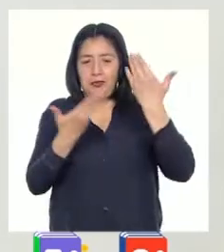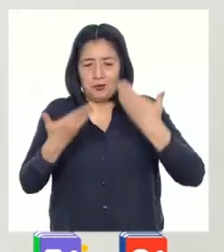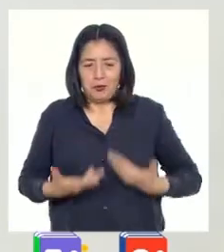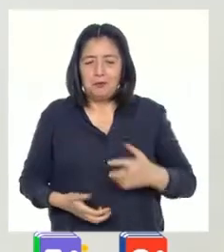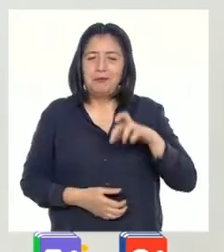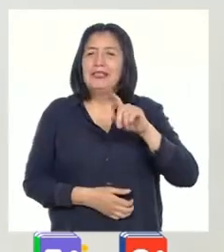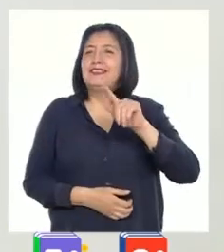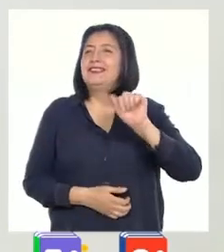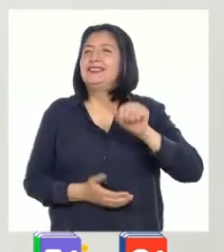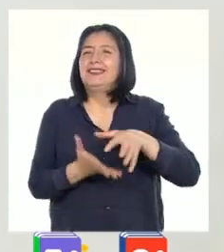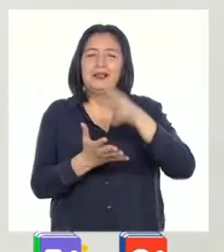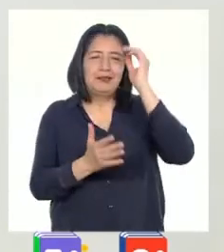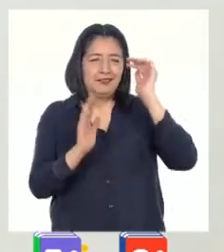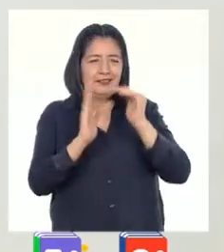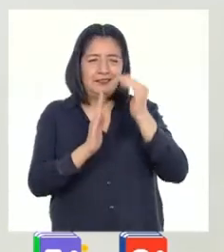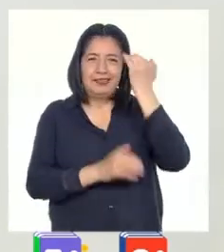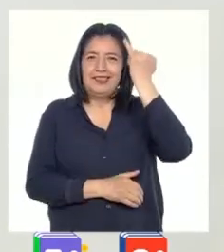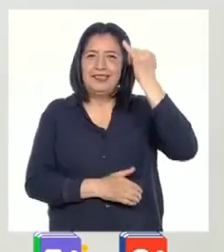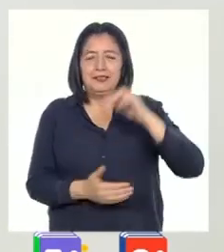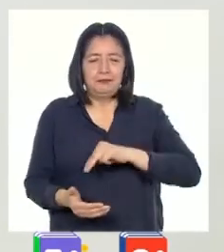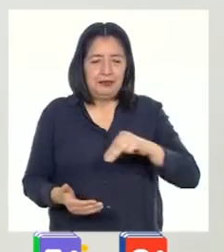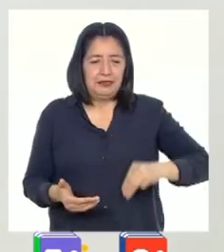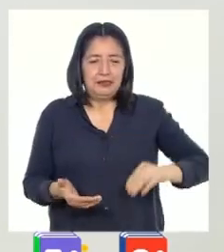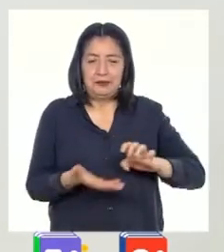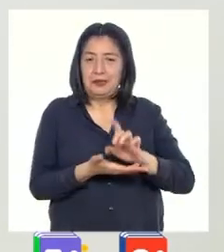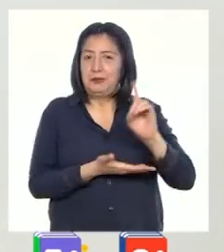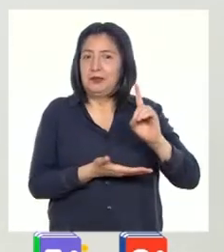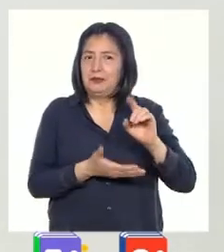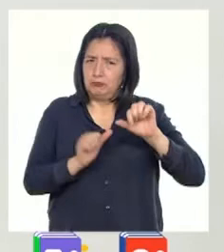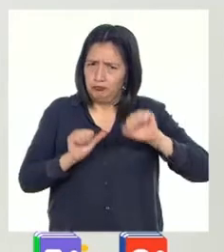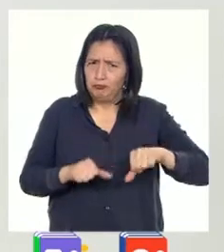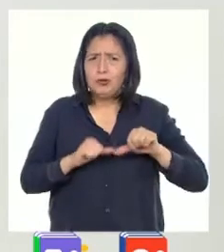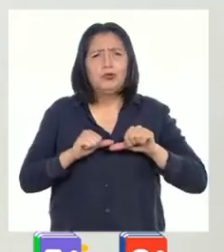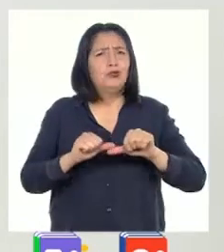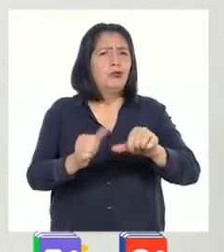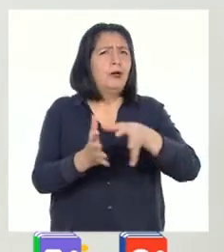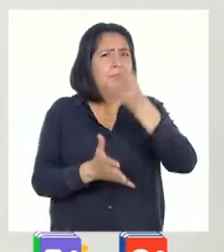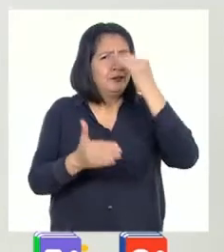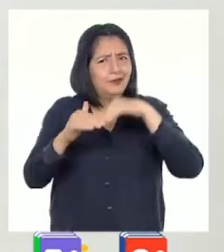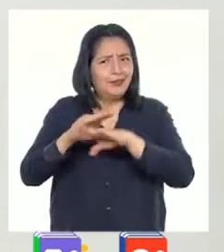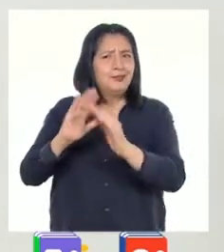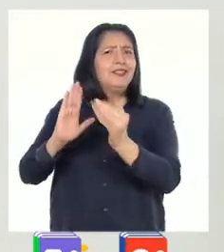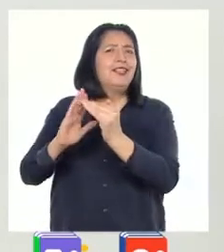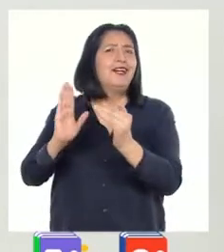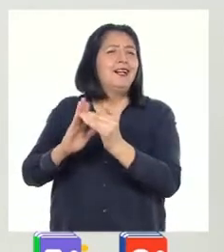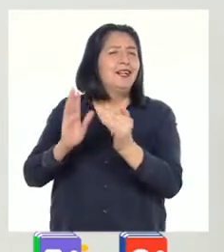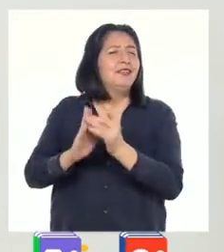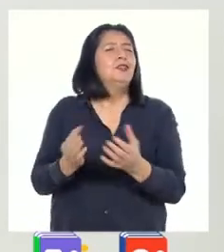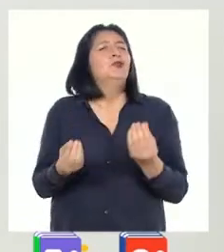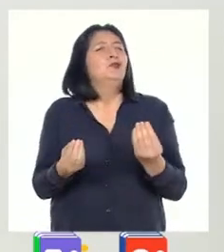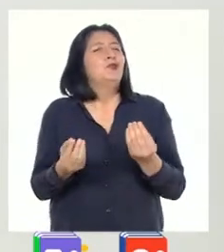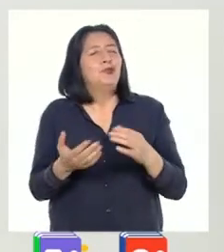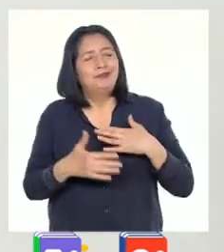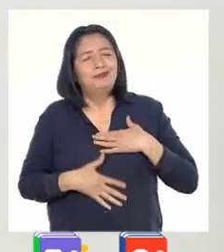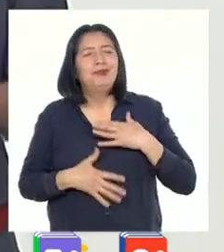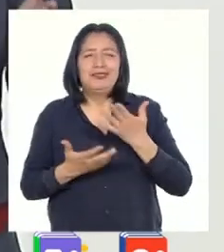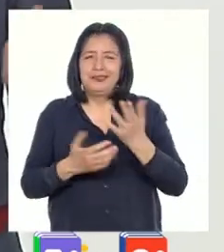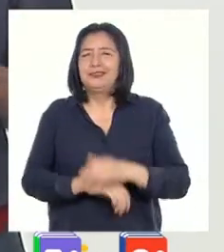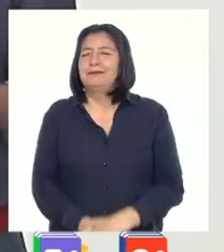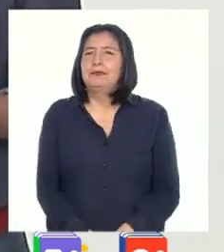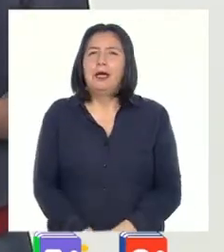esto es Aprendo en Casa, una iniciativa del Ministerio de Educación para seguir aprendiendo desde nuestros hogares de una manera entretenida.